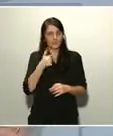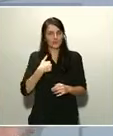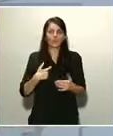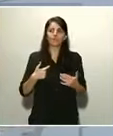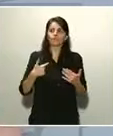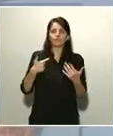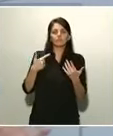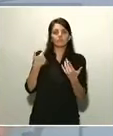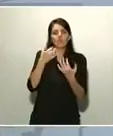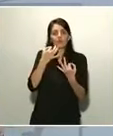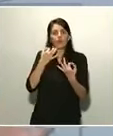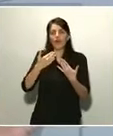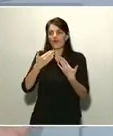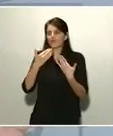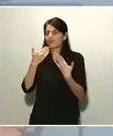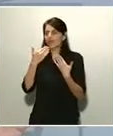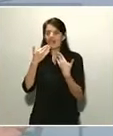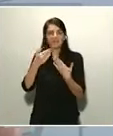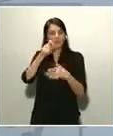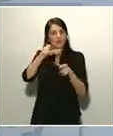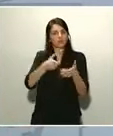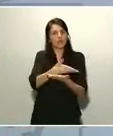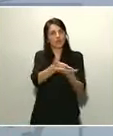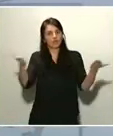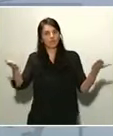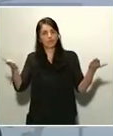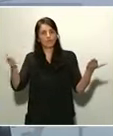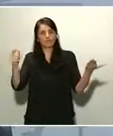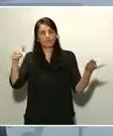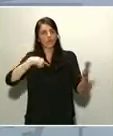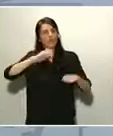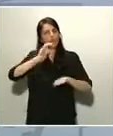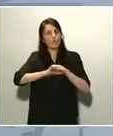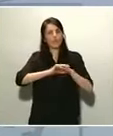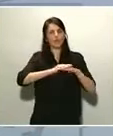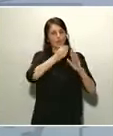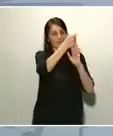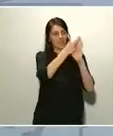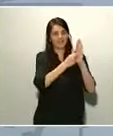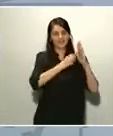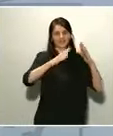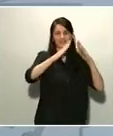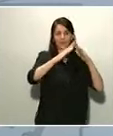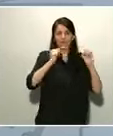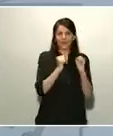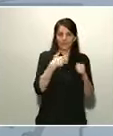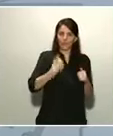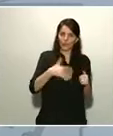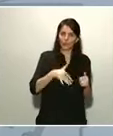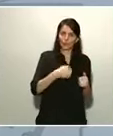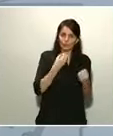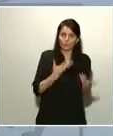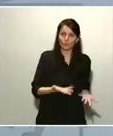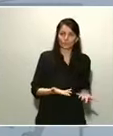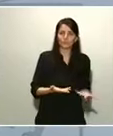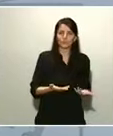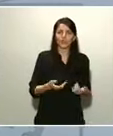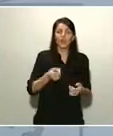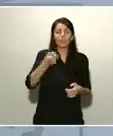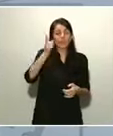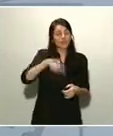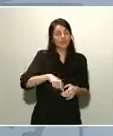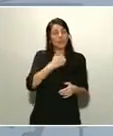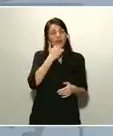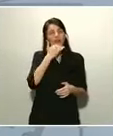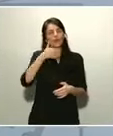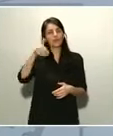ciudadanos respecto a esas medidas de confinamiento. Pero hay algo muy importante también que nos dice la ciencia, que nos dicen los expertos y